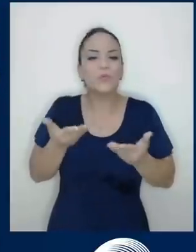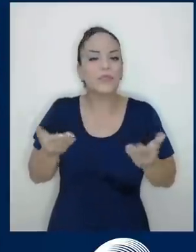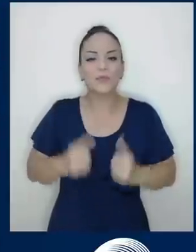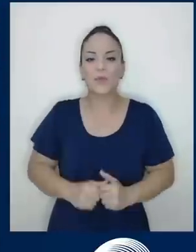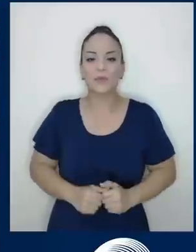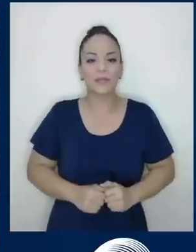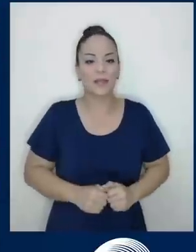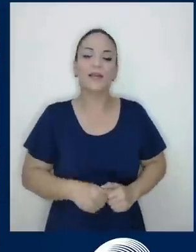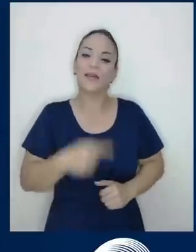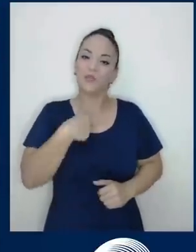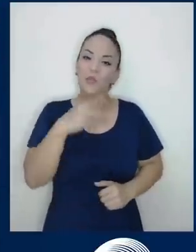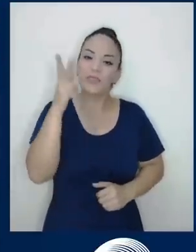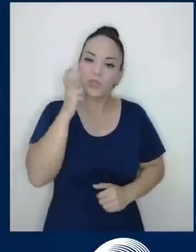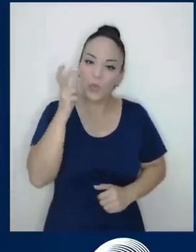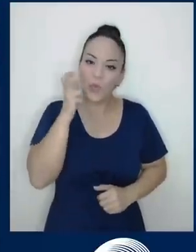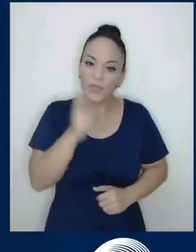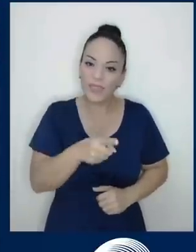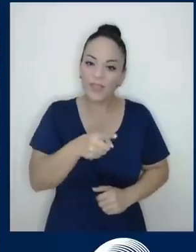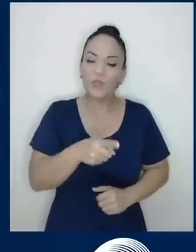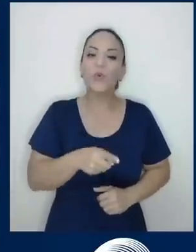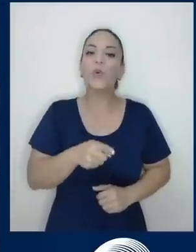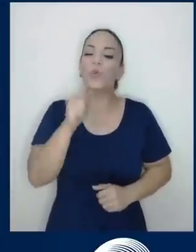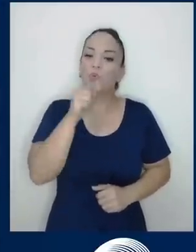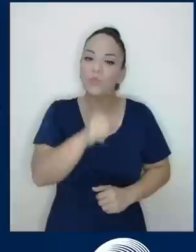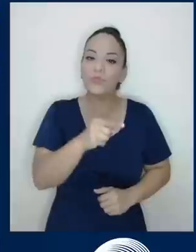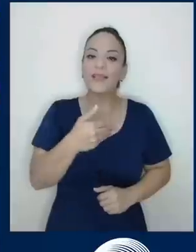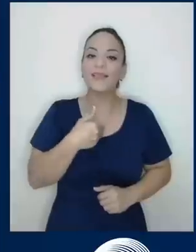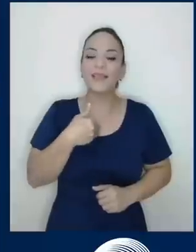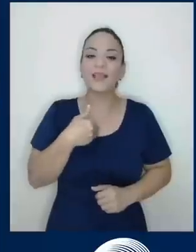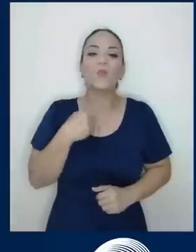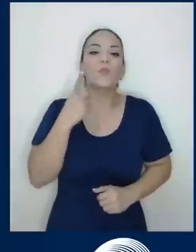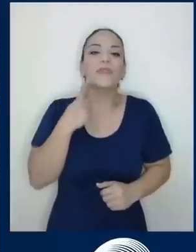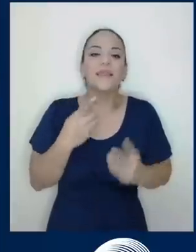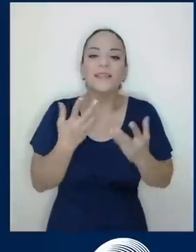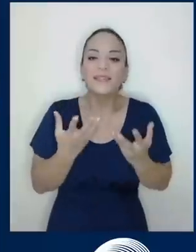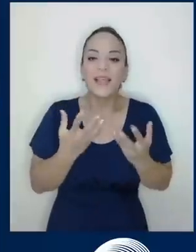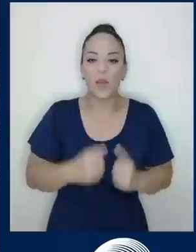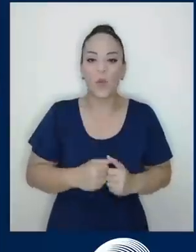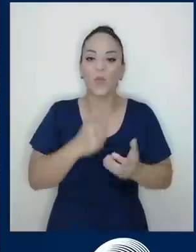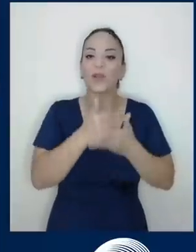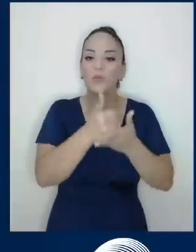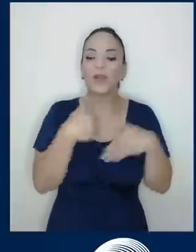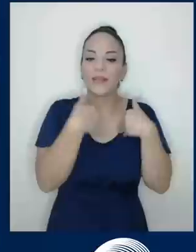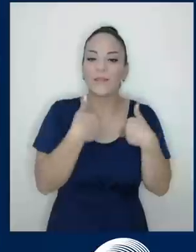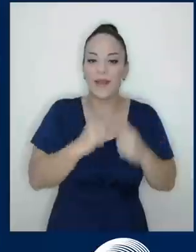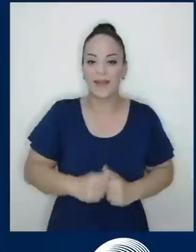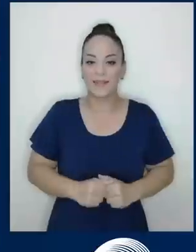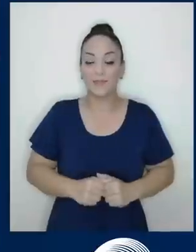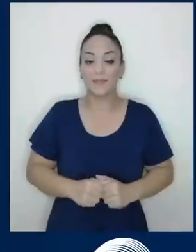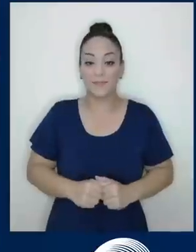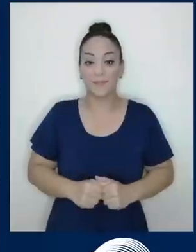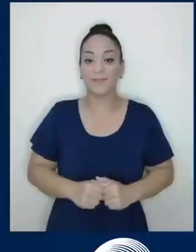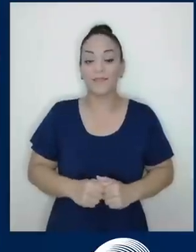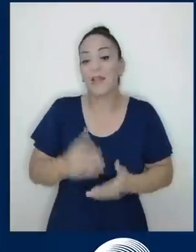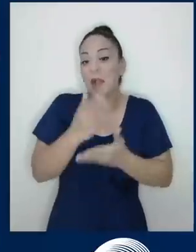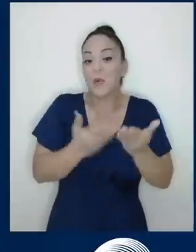es que usted tiene una afición enorme por los animales, una perrita de una vecina a la que le está dando y quiere hacerse